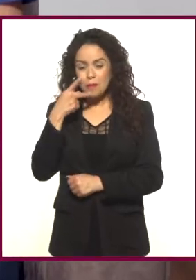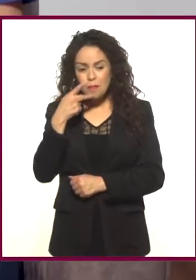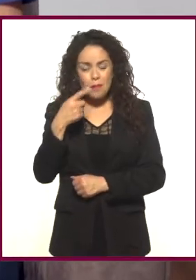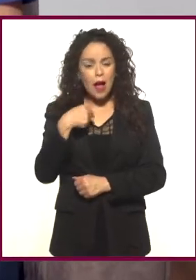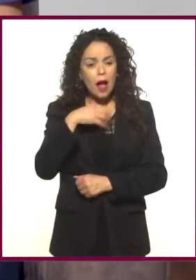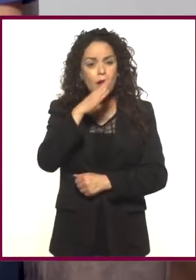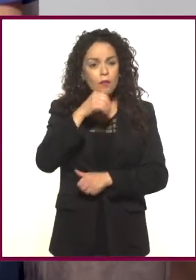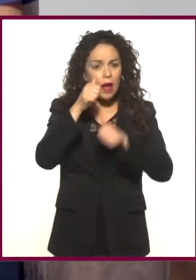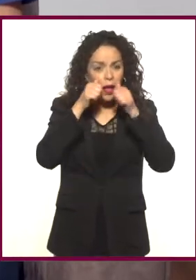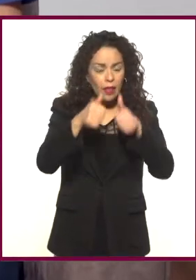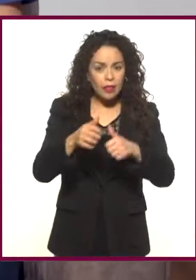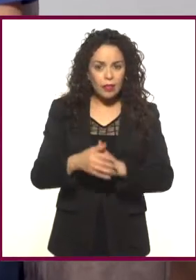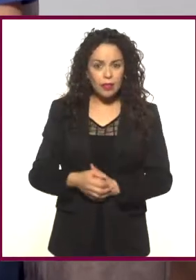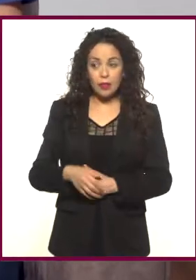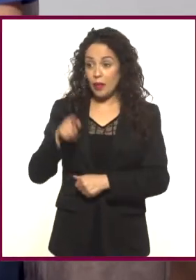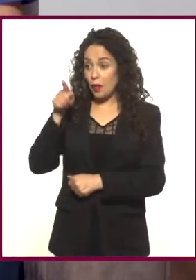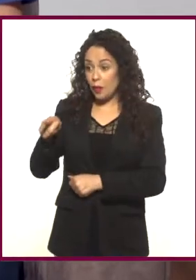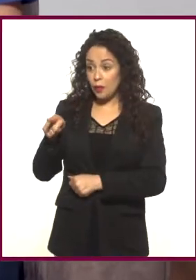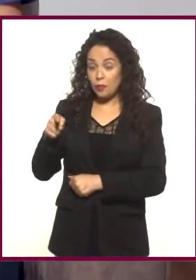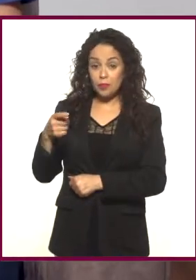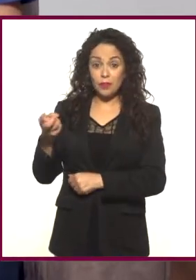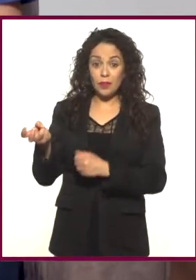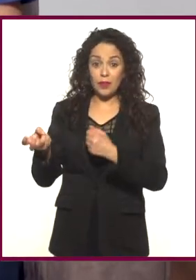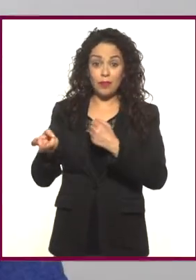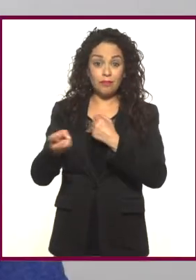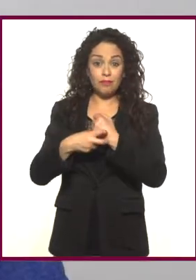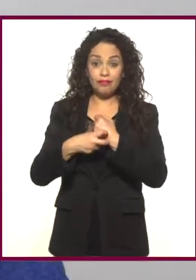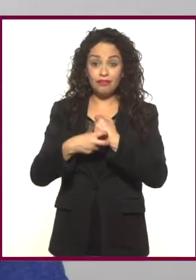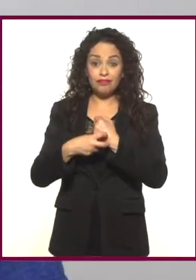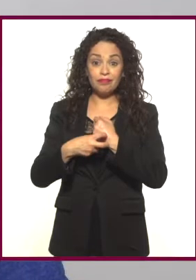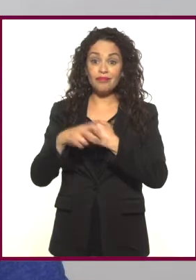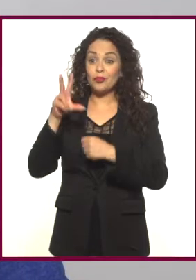me hace que ese vampiro no es hematófago, es catsupzófago.